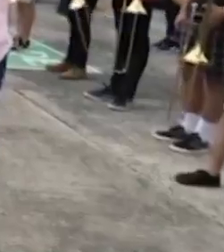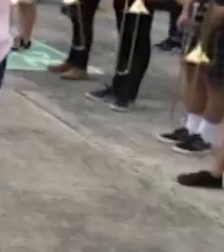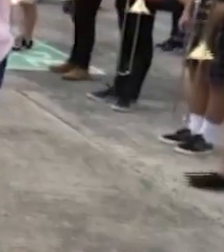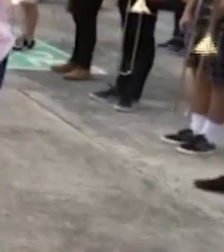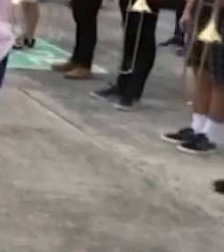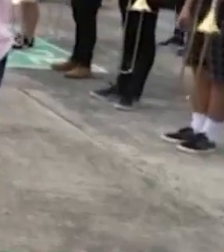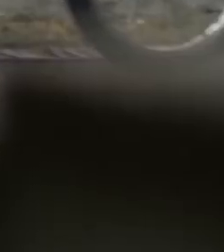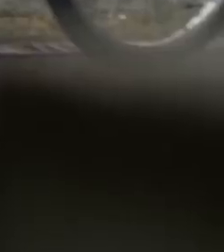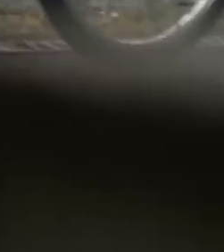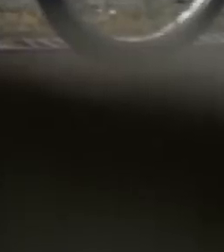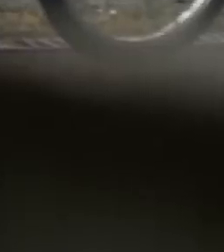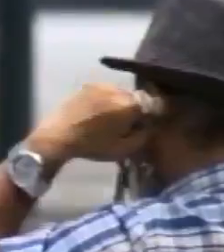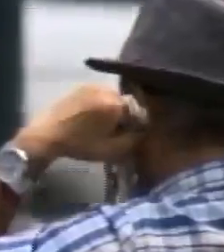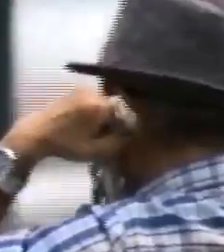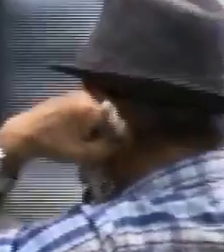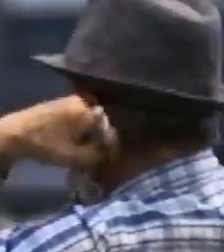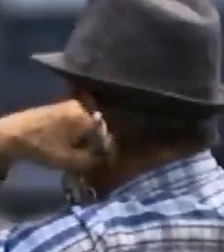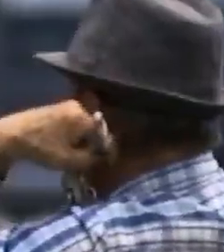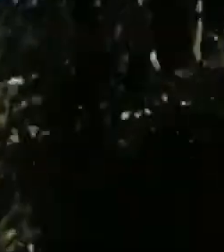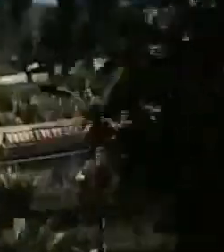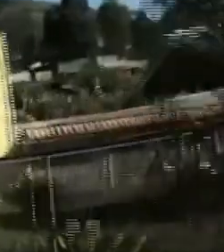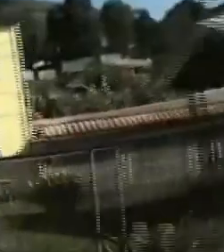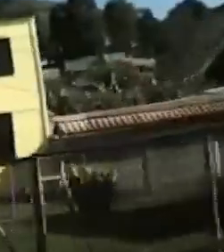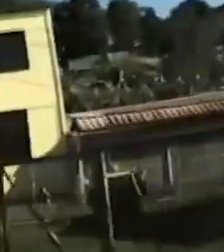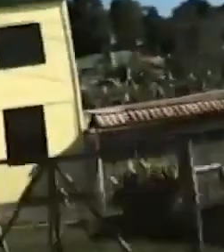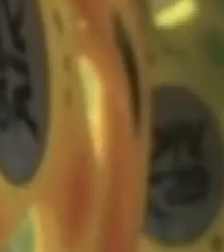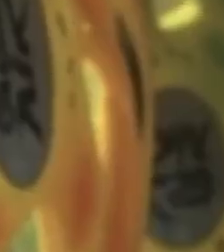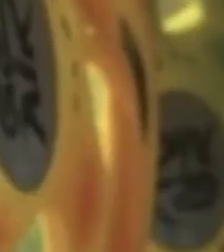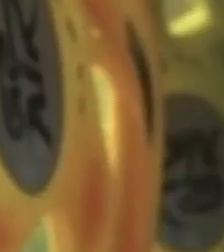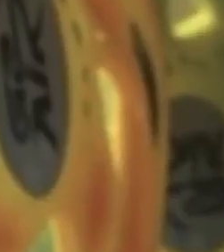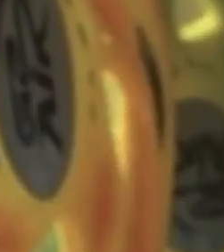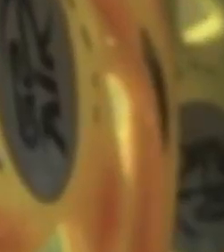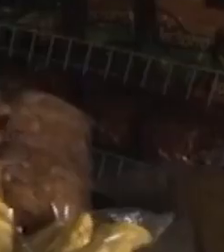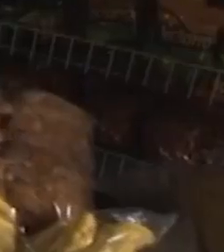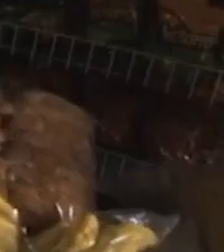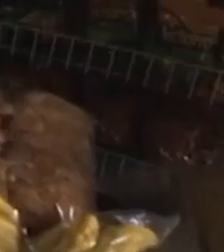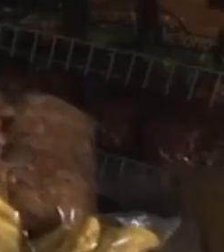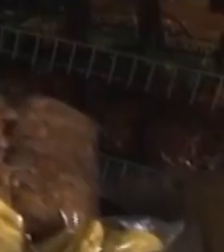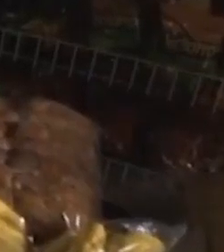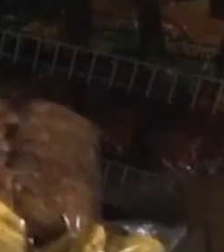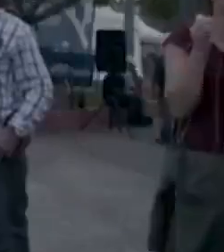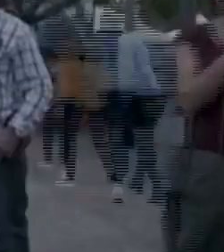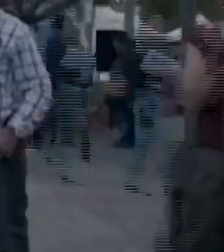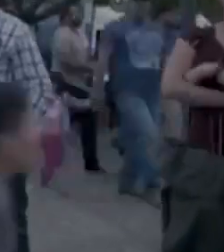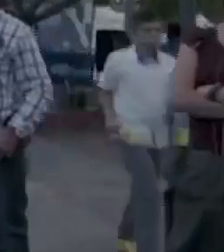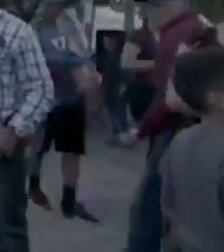En octubre, en Documentales UNED, no se pierda nuestro estreno.